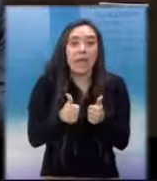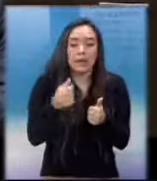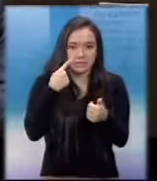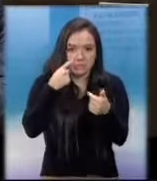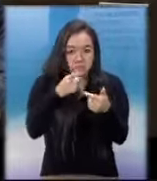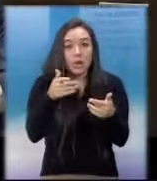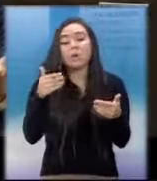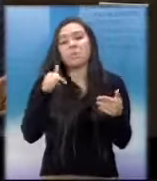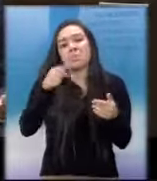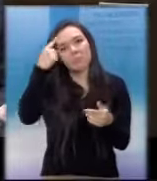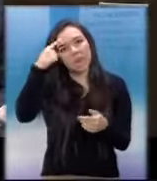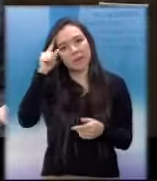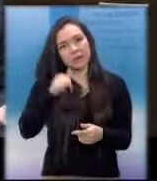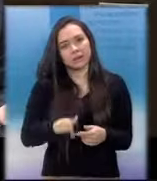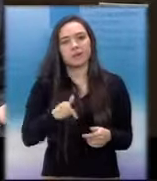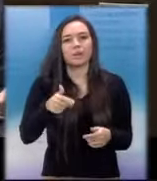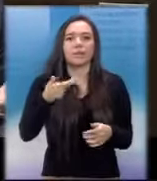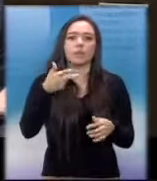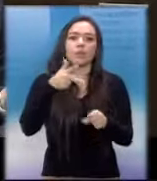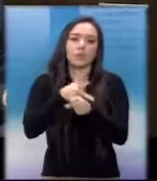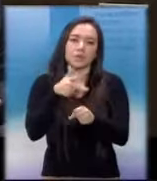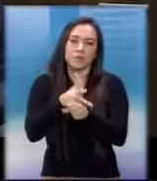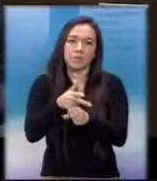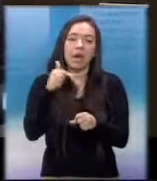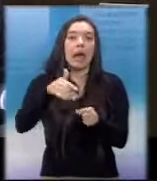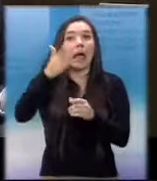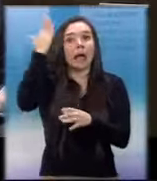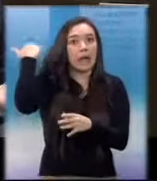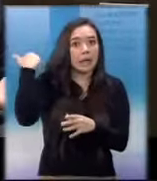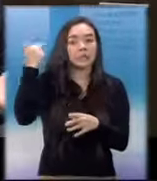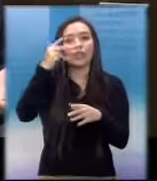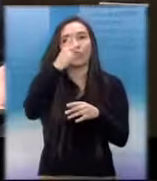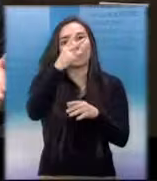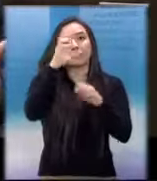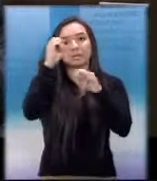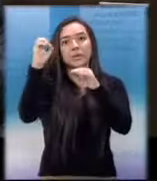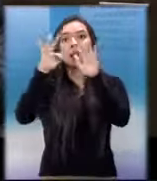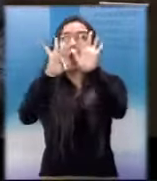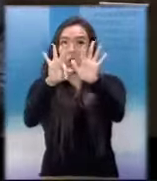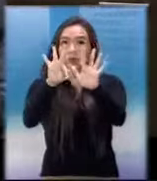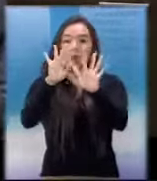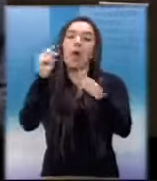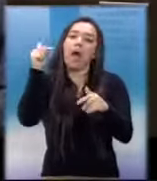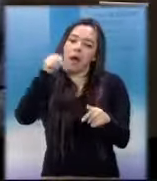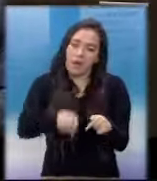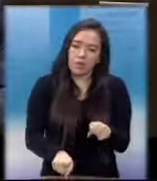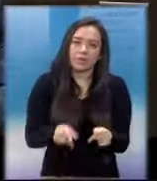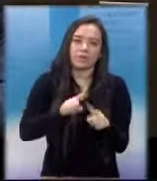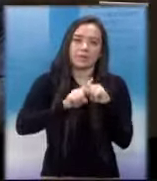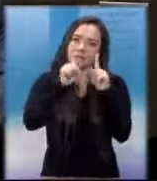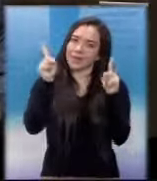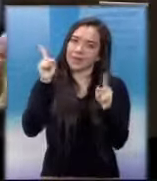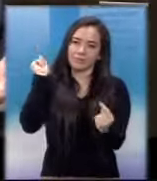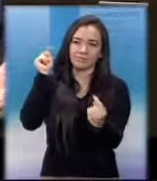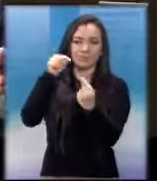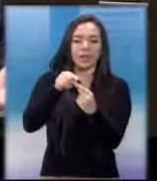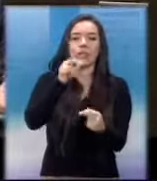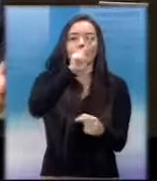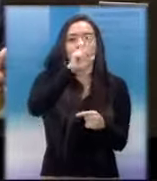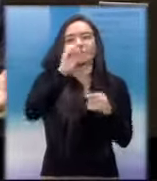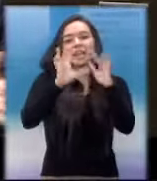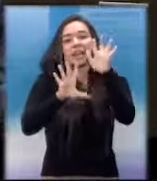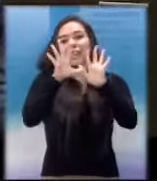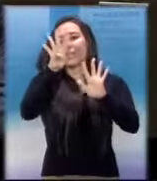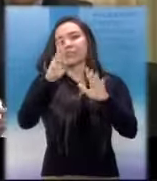un Congreso diferente, es un escenario distinto al que tuvimos en el 2008, al que vamos a tener en el 2014. Son escenarios